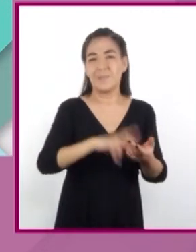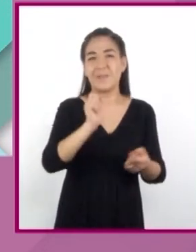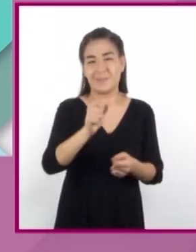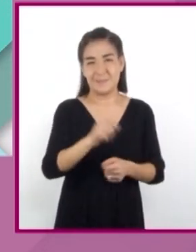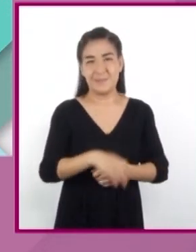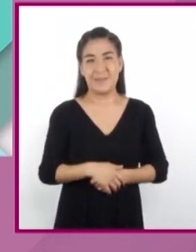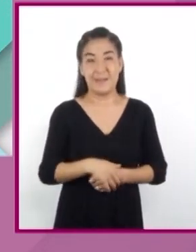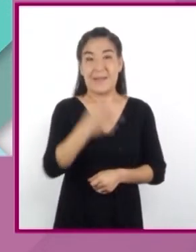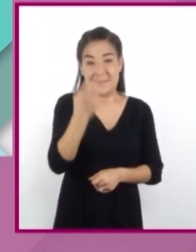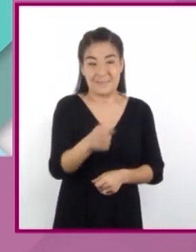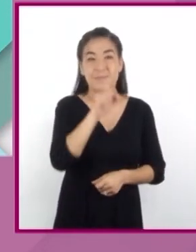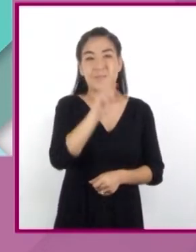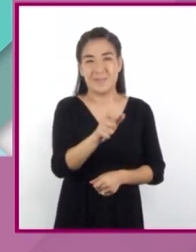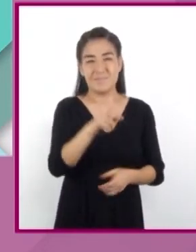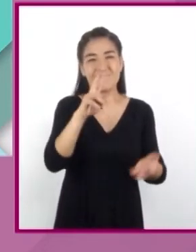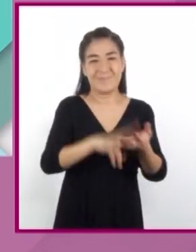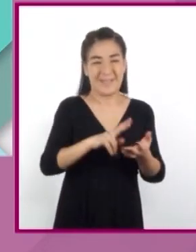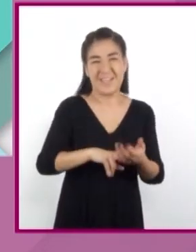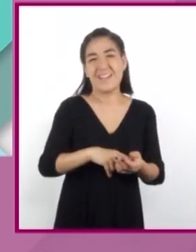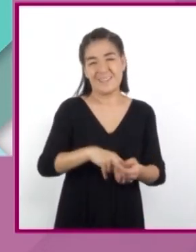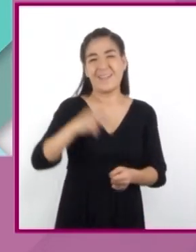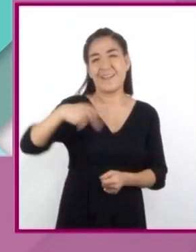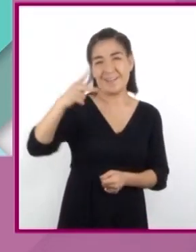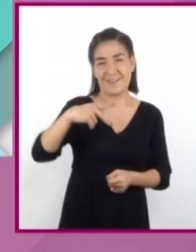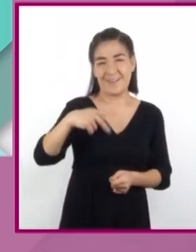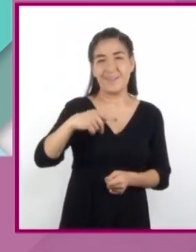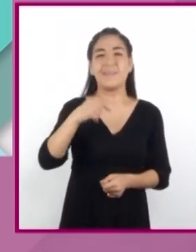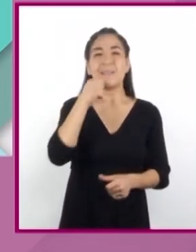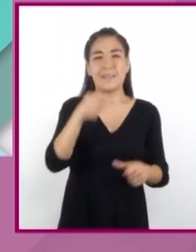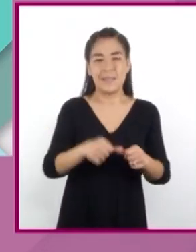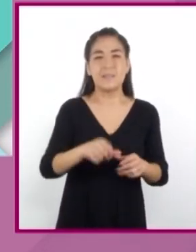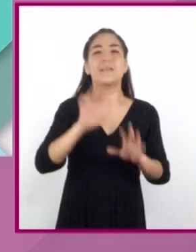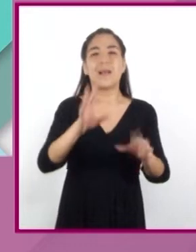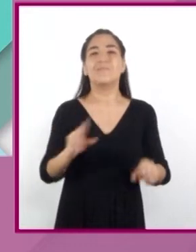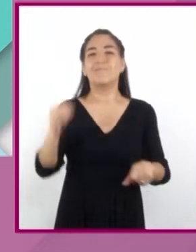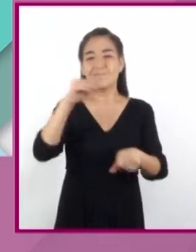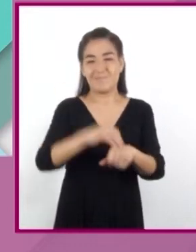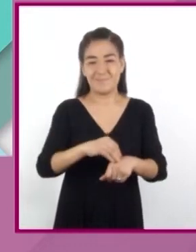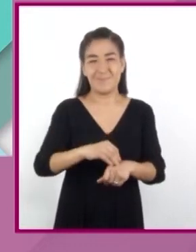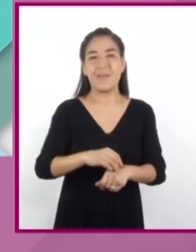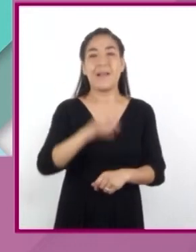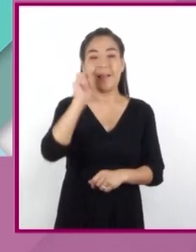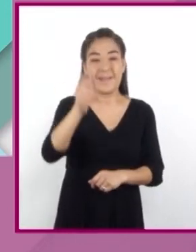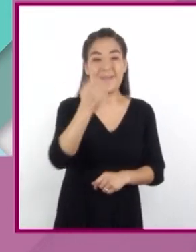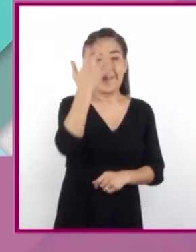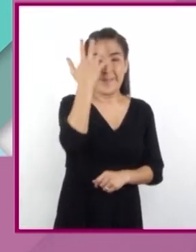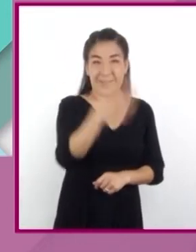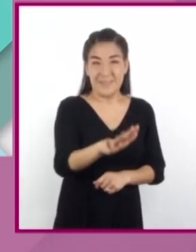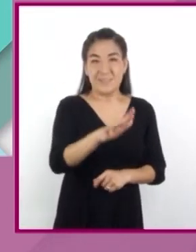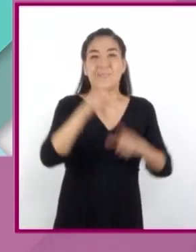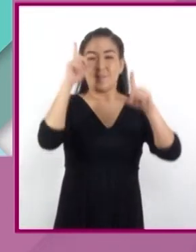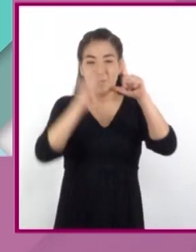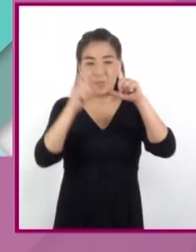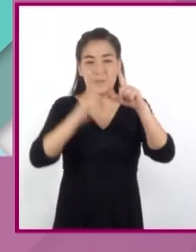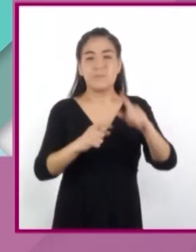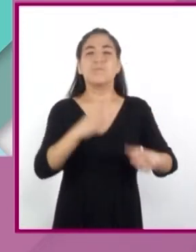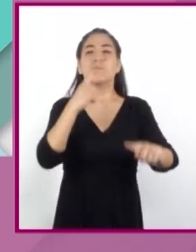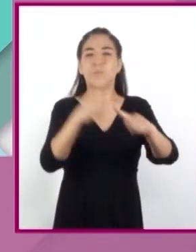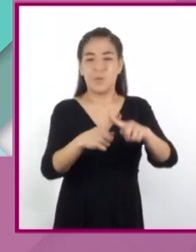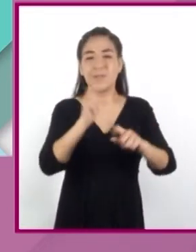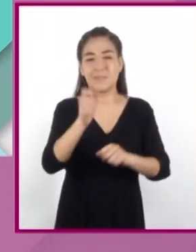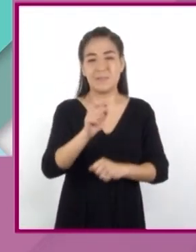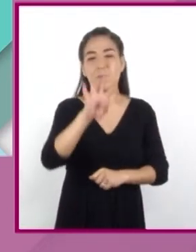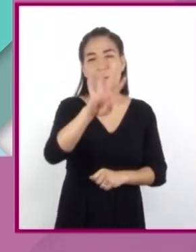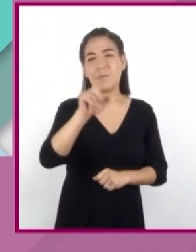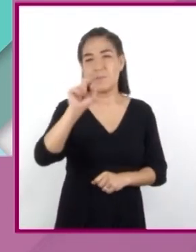Con este valor de la constante K, ya podemos completar la tabla. Para 10 fotografías, multiplicaremos 10 por la constante, 4